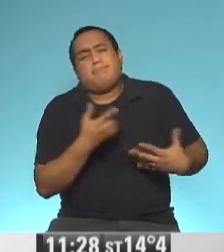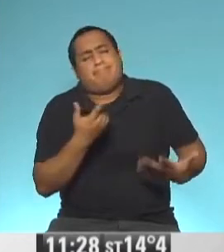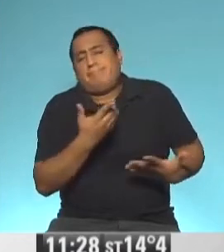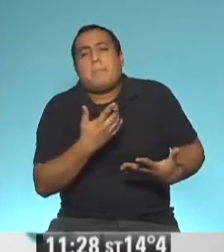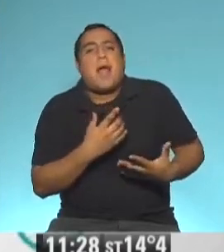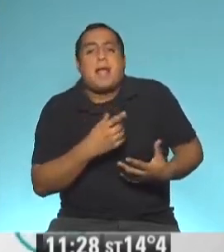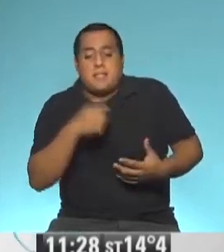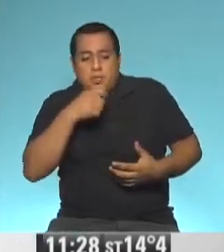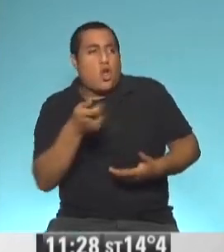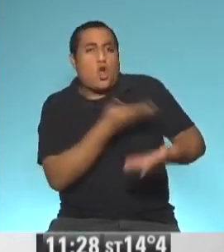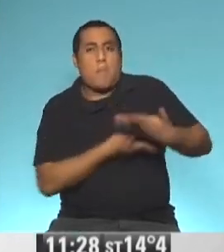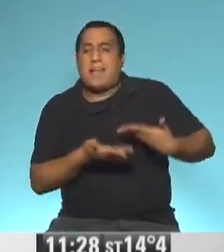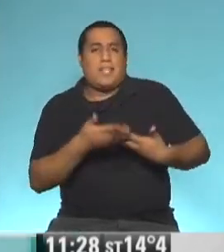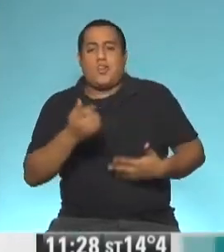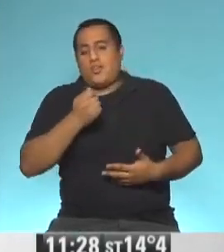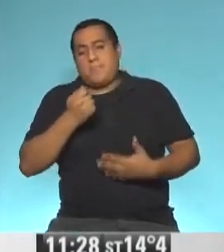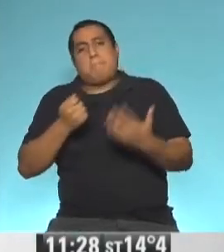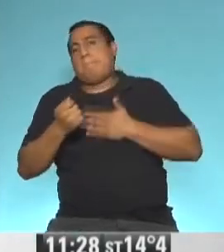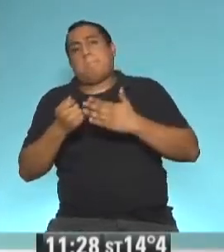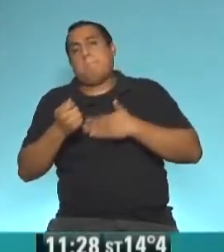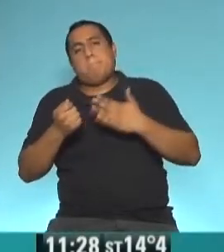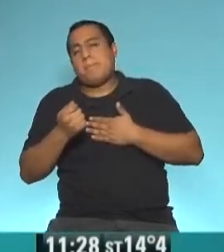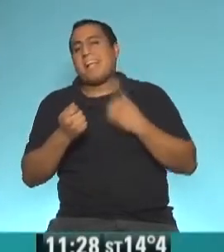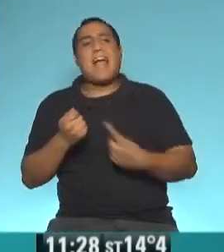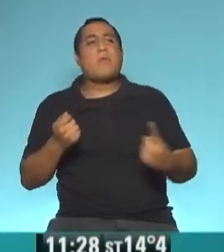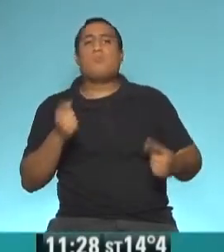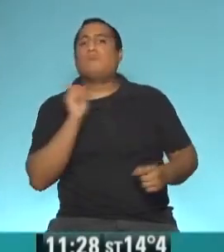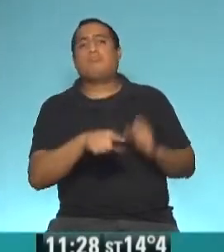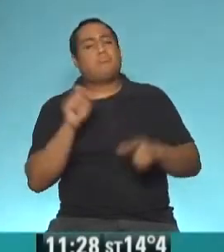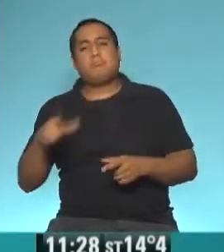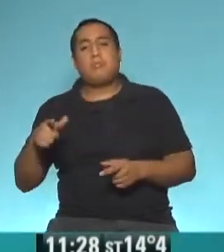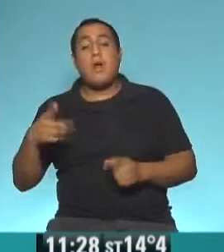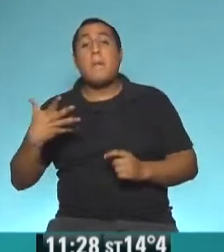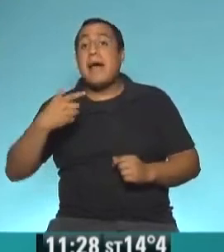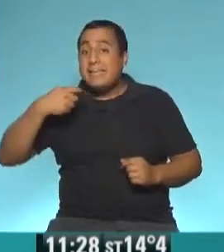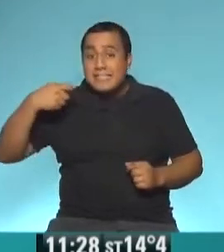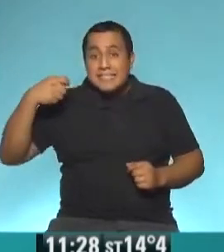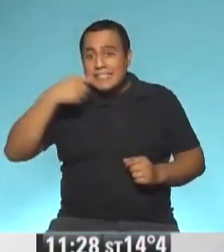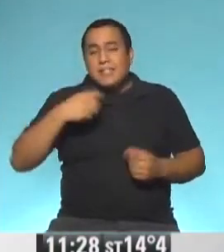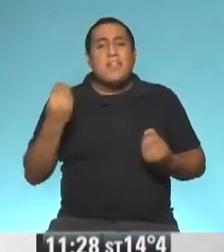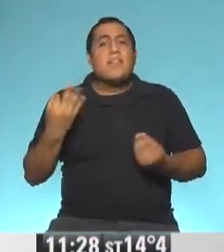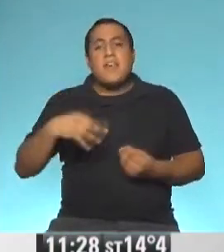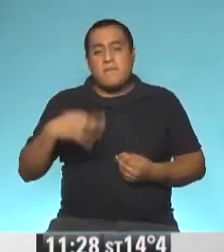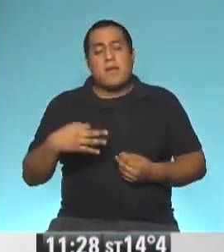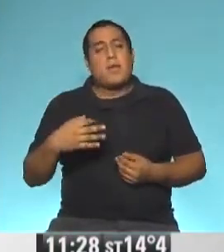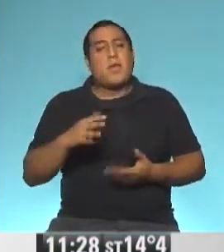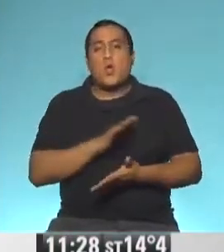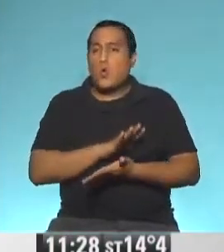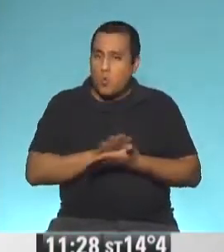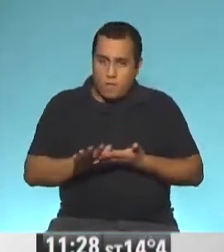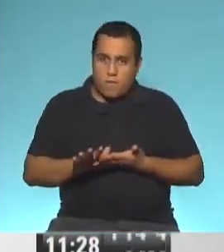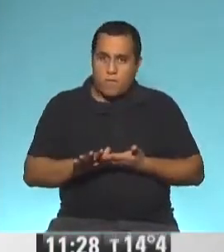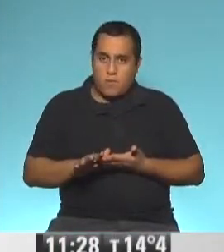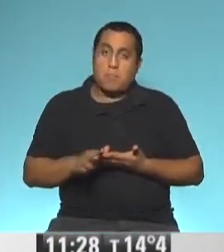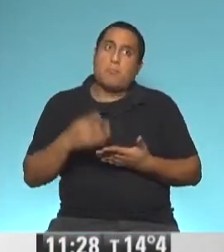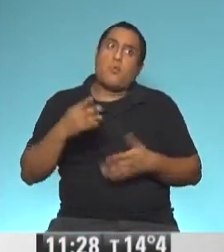cada uno. Entonces, ¿qué pasa? Para lavarnos la boca tenemos que incorporar una nueva rutina, gracias al